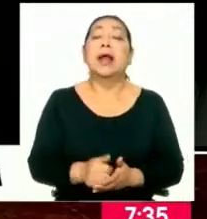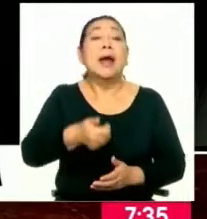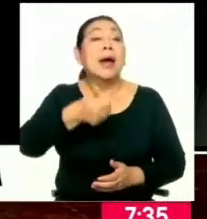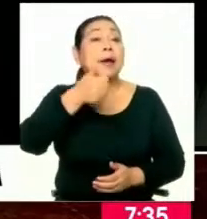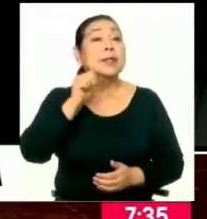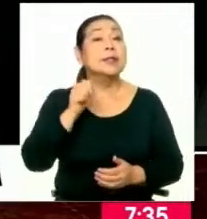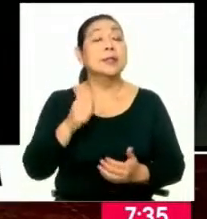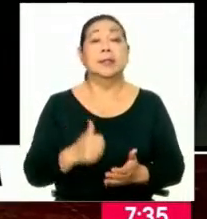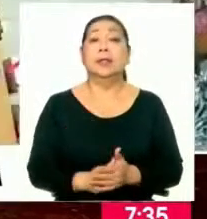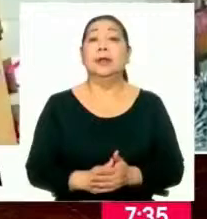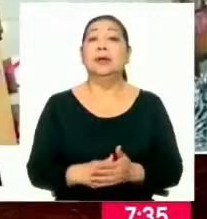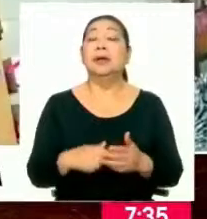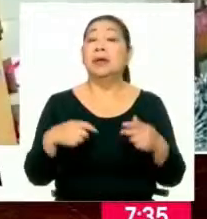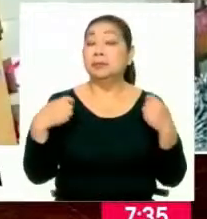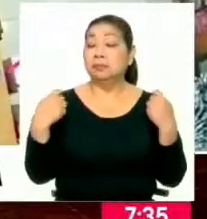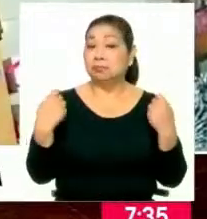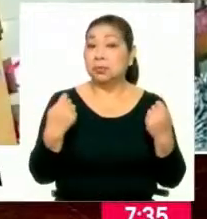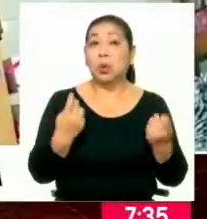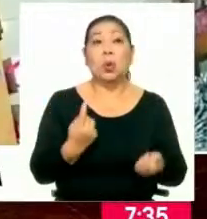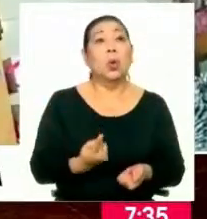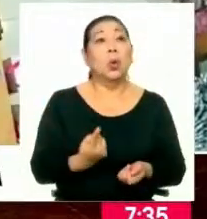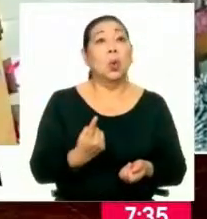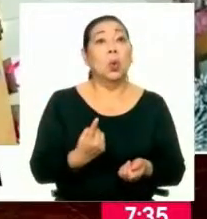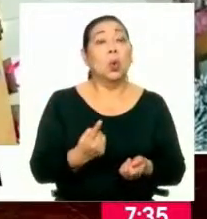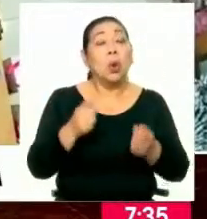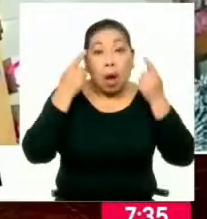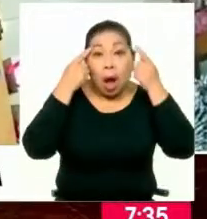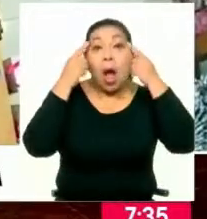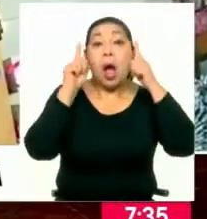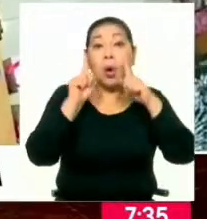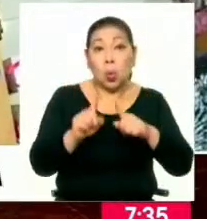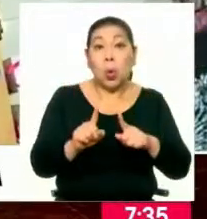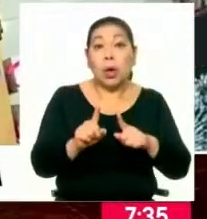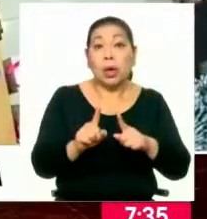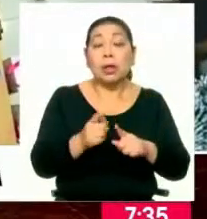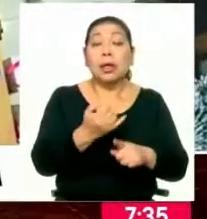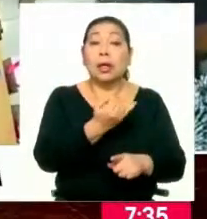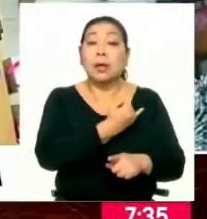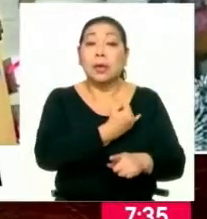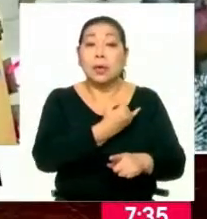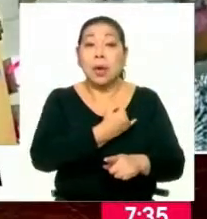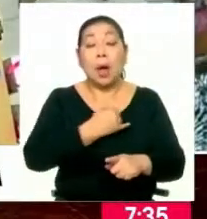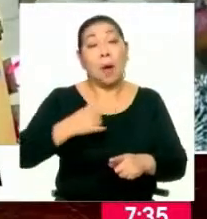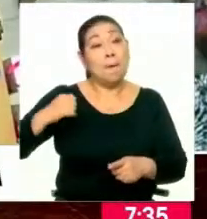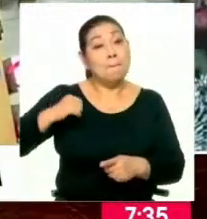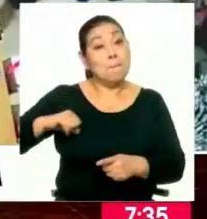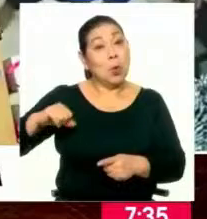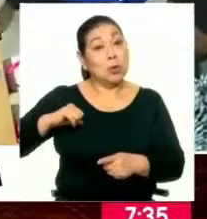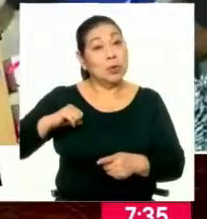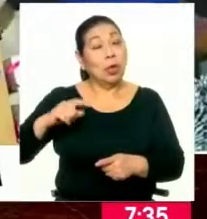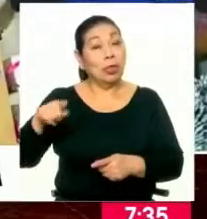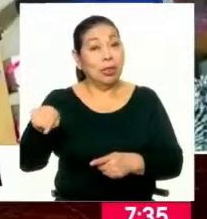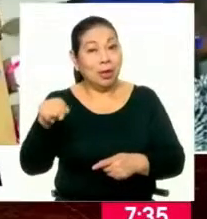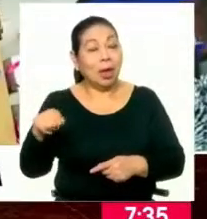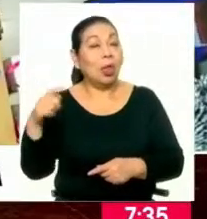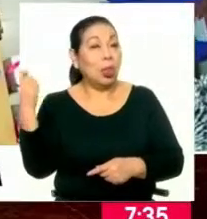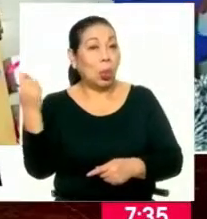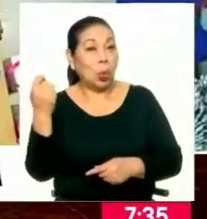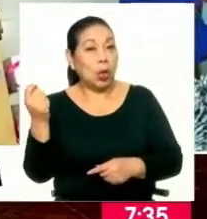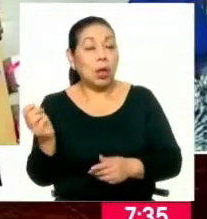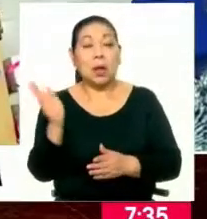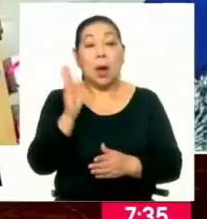ayer hemos celebrado un acuerdo interinstitucional entre la Municipalidad Provincial de Trujillo,